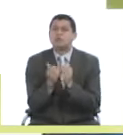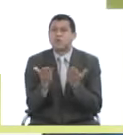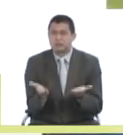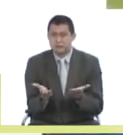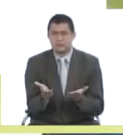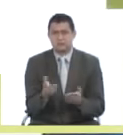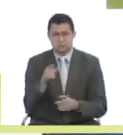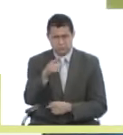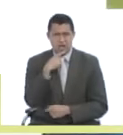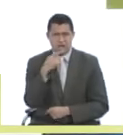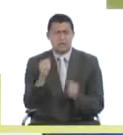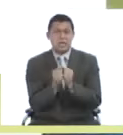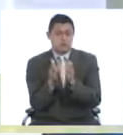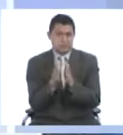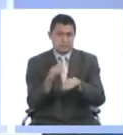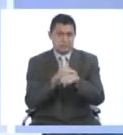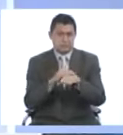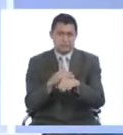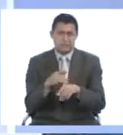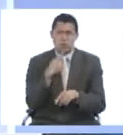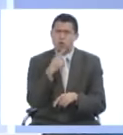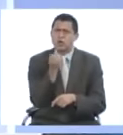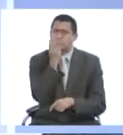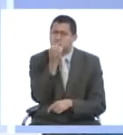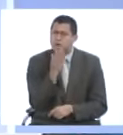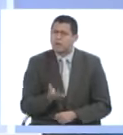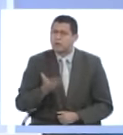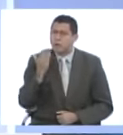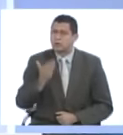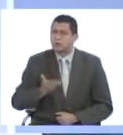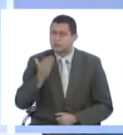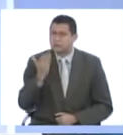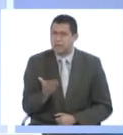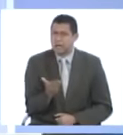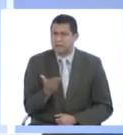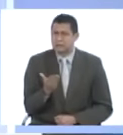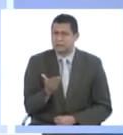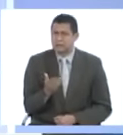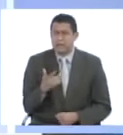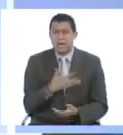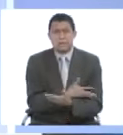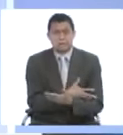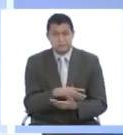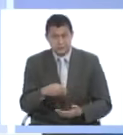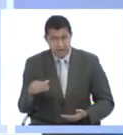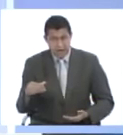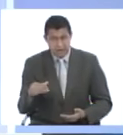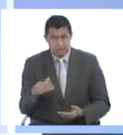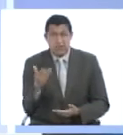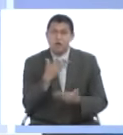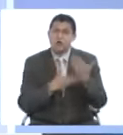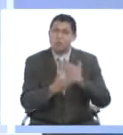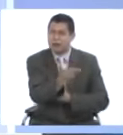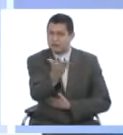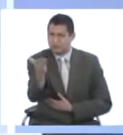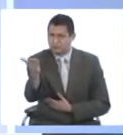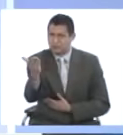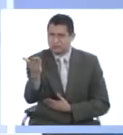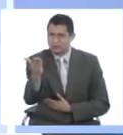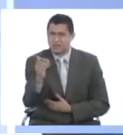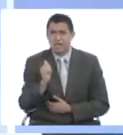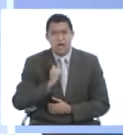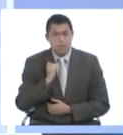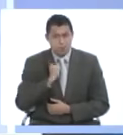Usted, en el corte, me decía unas recomendaciones muy esenciales para lo que es la diabetes. Nos gustaría que lo compartan en este momento con la audiencia,